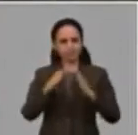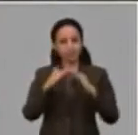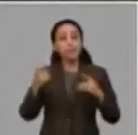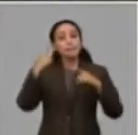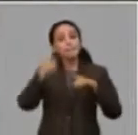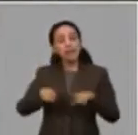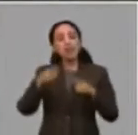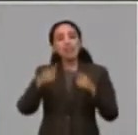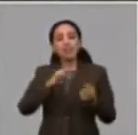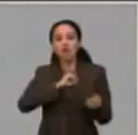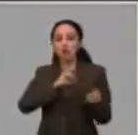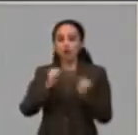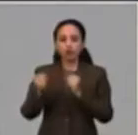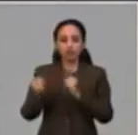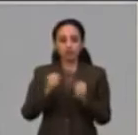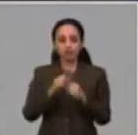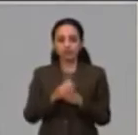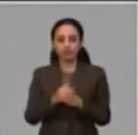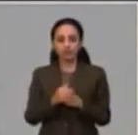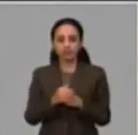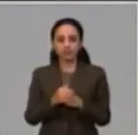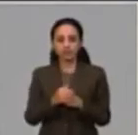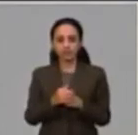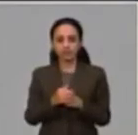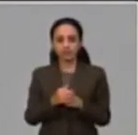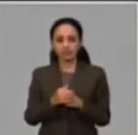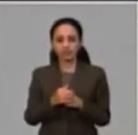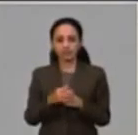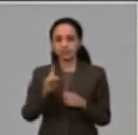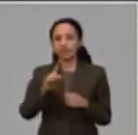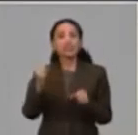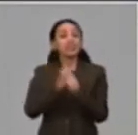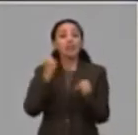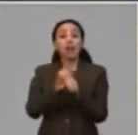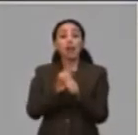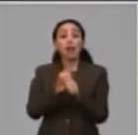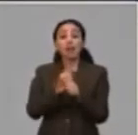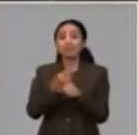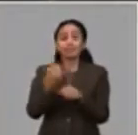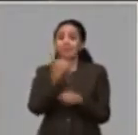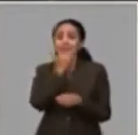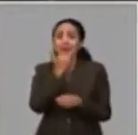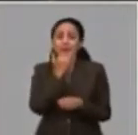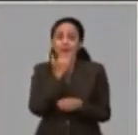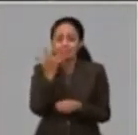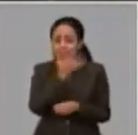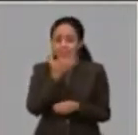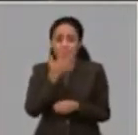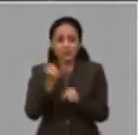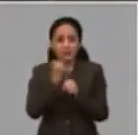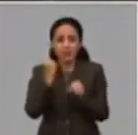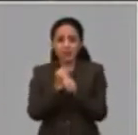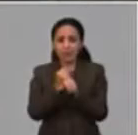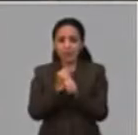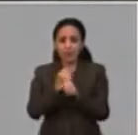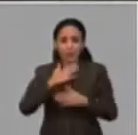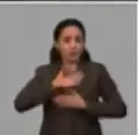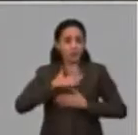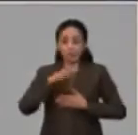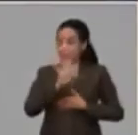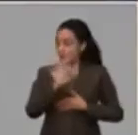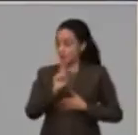adecuado control. Ha dicho que a veces trabajadores por cuenta propia y los tienen en subconsciente. Estamos hablando de trabajadores a distancia. Ah, trabajadores a distancia, disculpe. Disculpe, disculpe.